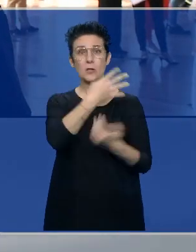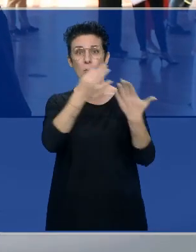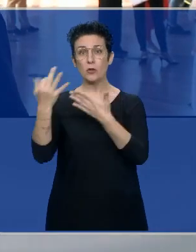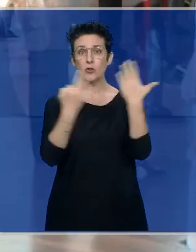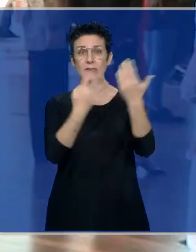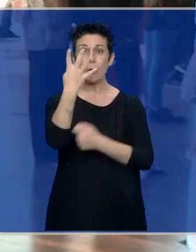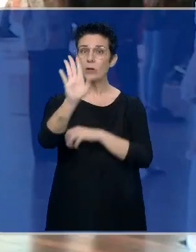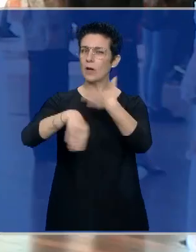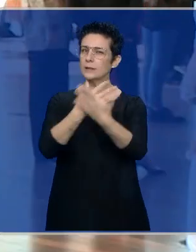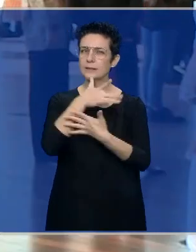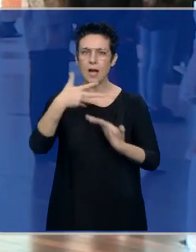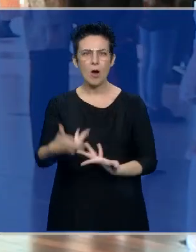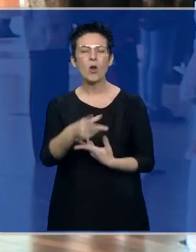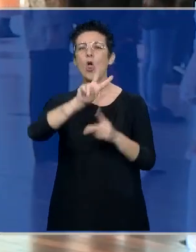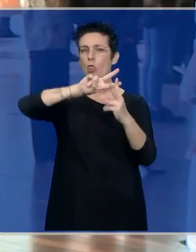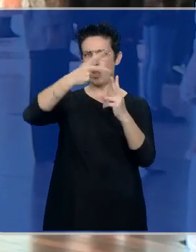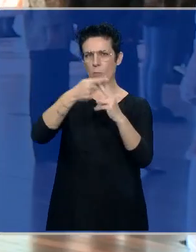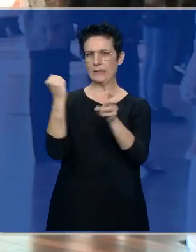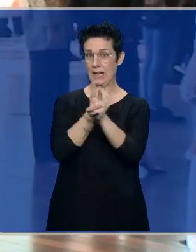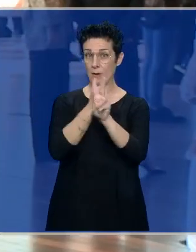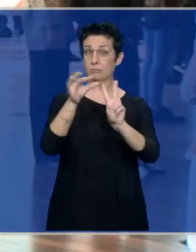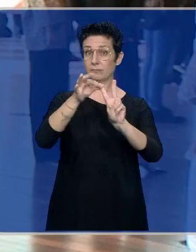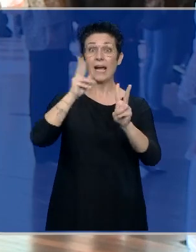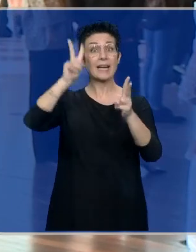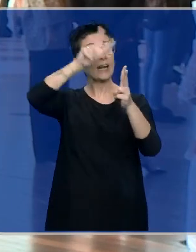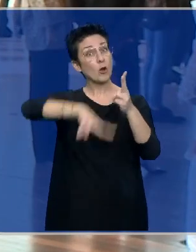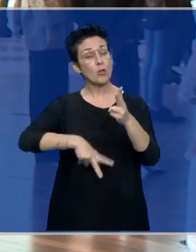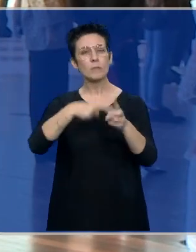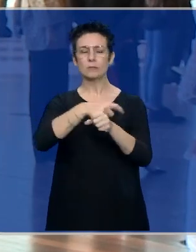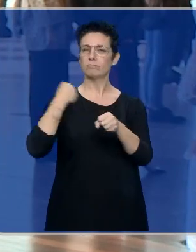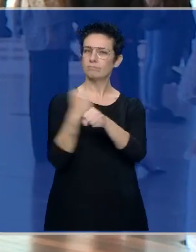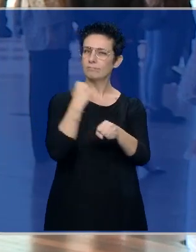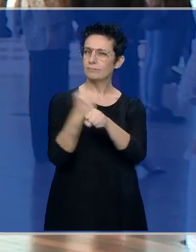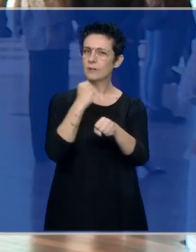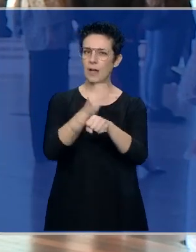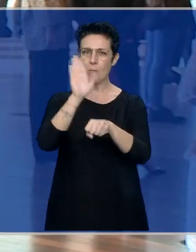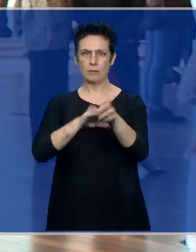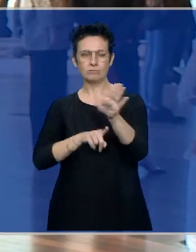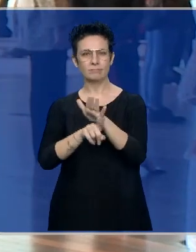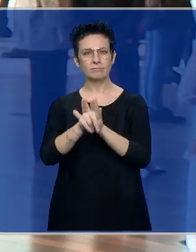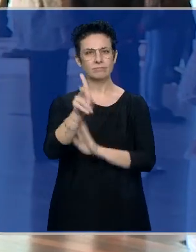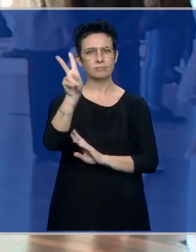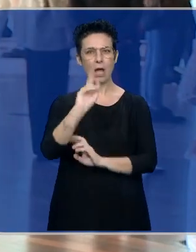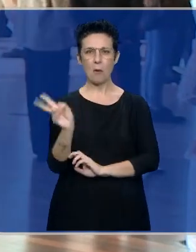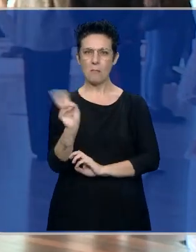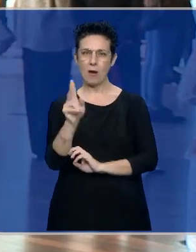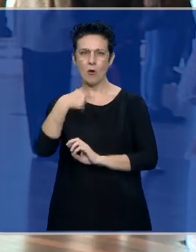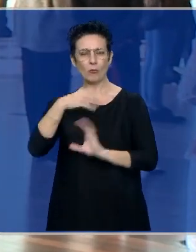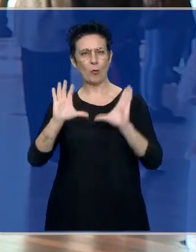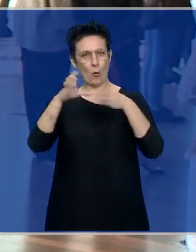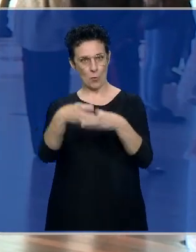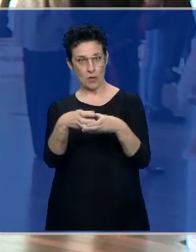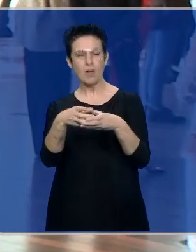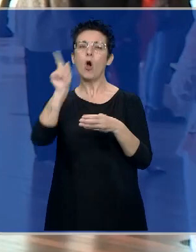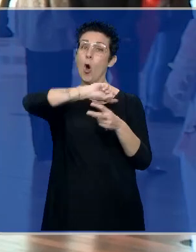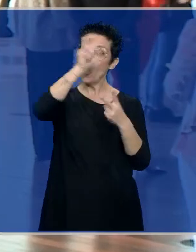Tienen una doble finalidad. Por un lado, reconocer la labor de quienes contribuyen a exaltar los valores de nuestra comunidad autónoma. Y, por otro